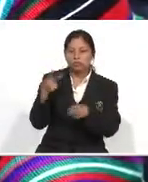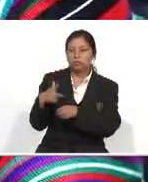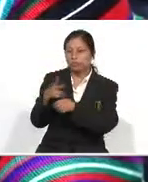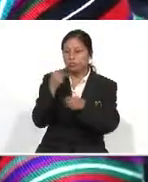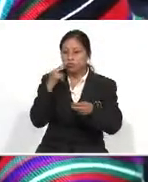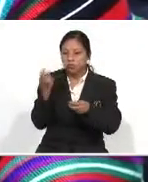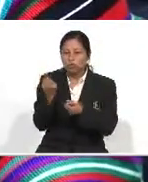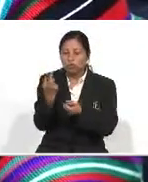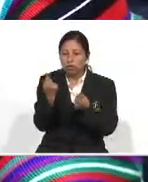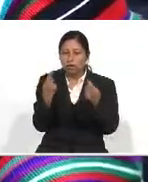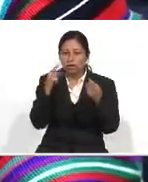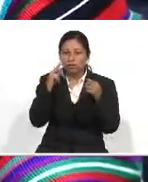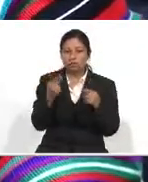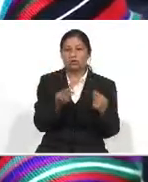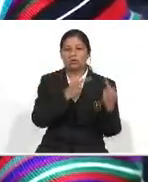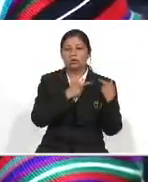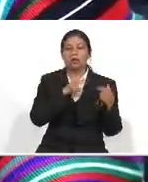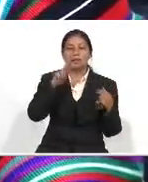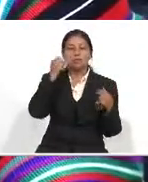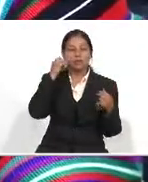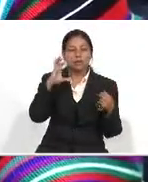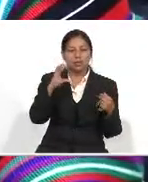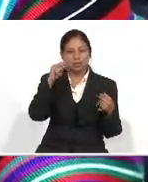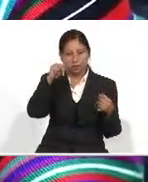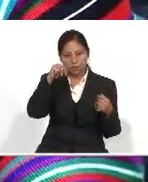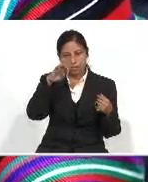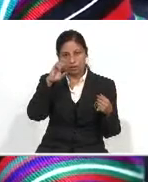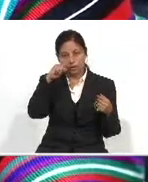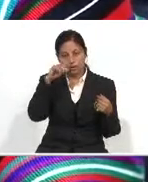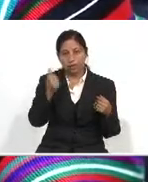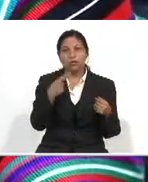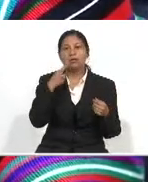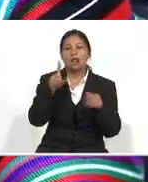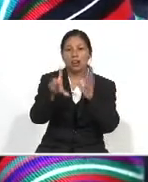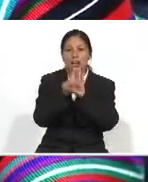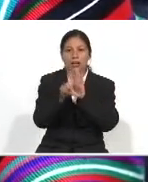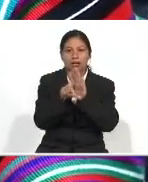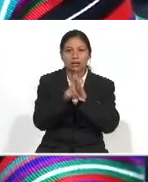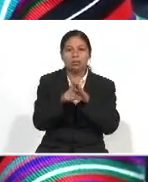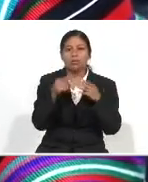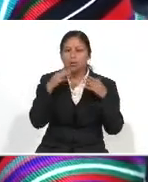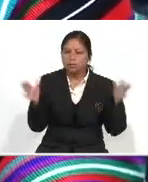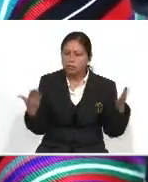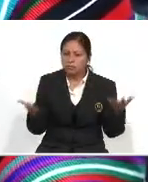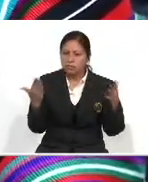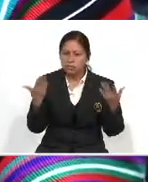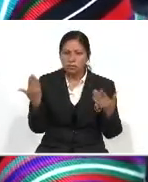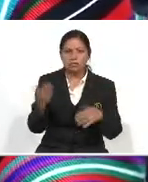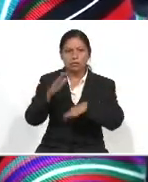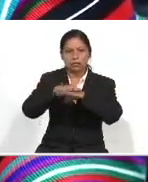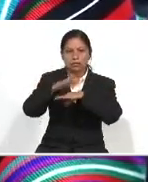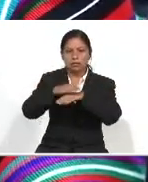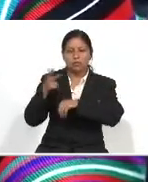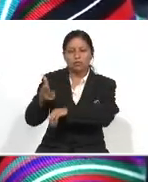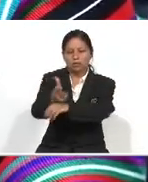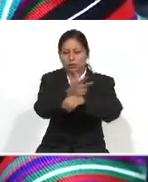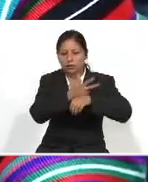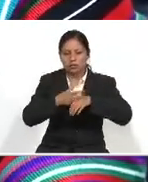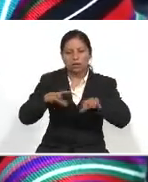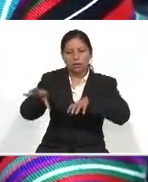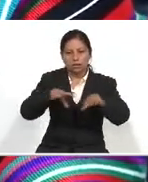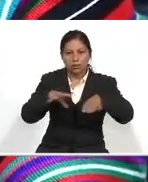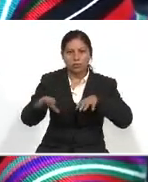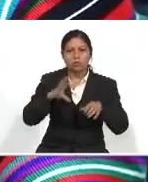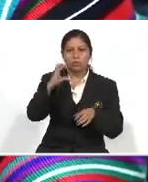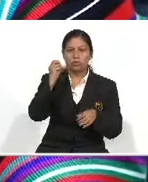Se unió la congresista Vicenta Jerónimo Jiménez Al tiempo de destacar Los beneficios de la ley Igualmente manifestó Que en una citación De fiscalización De las actividades